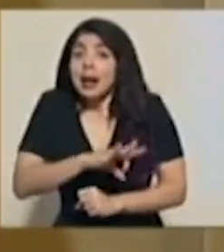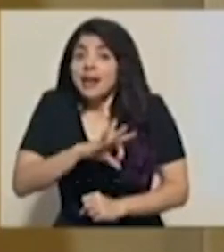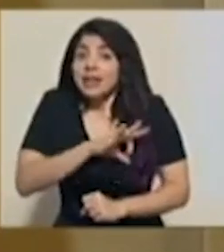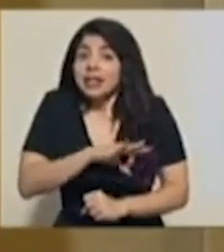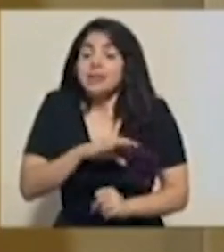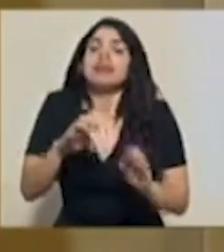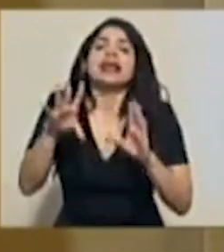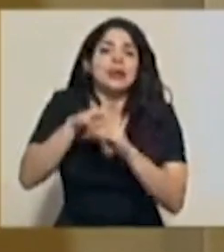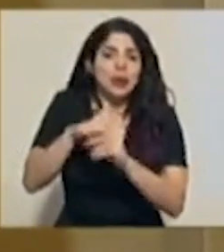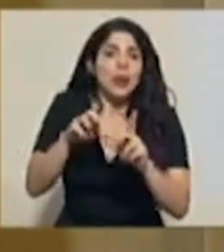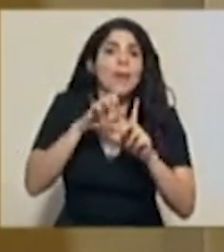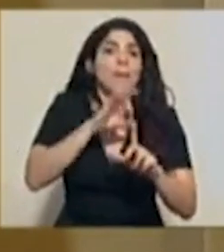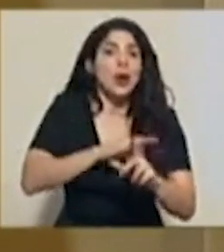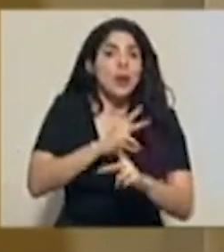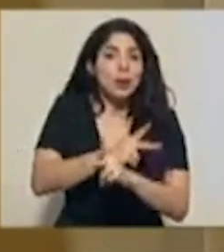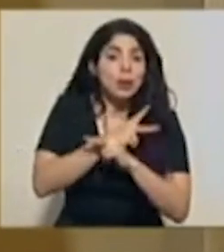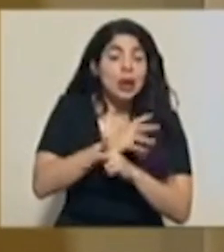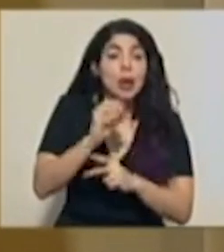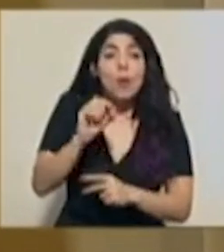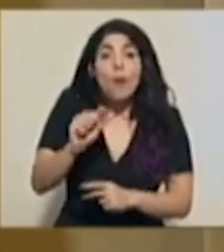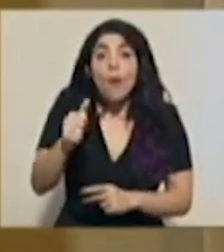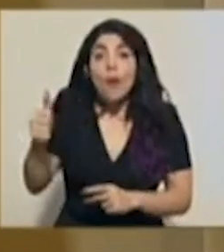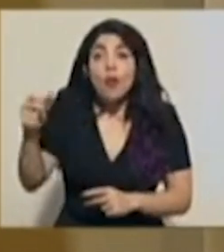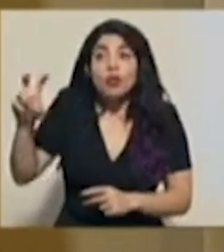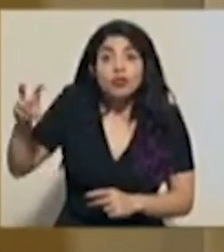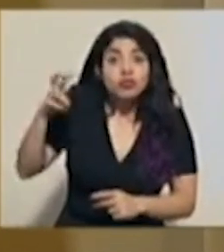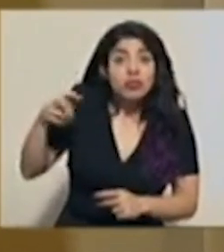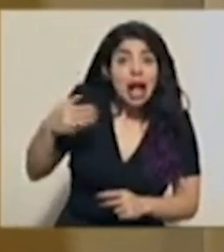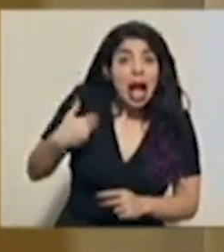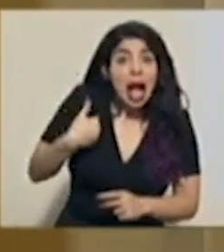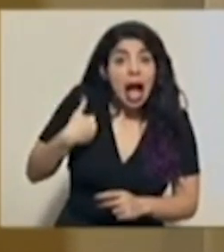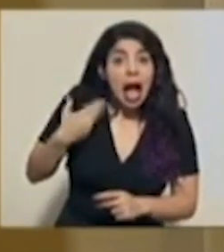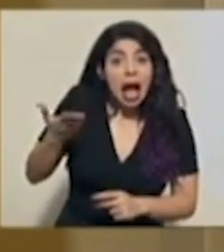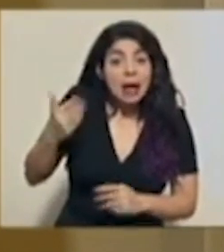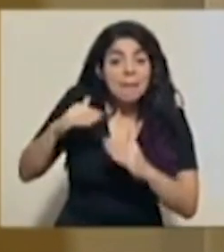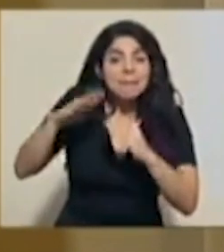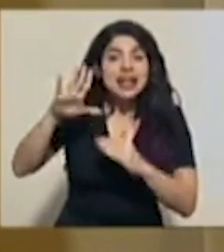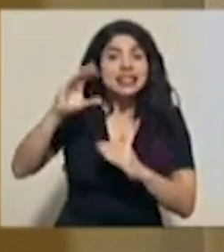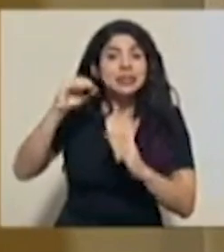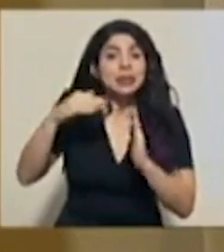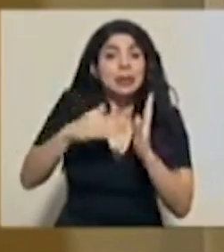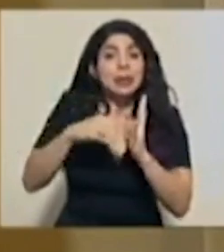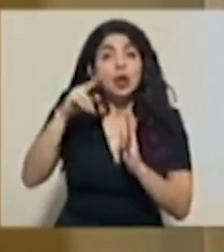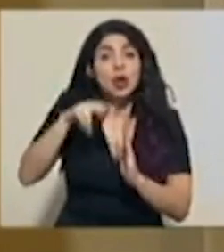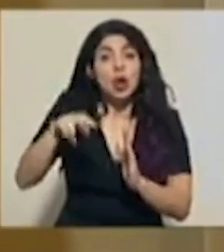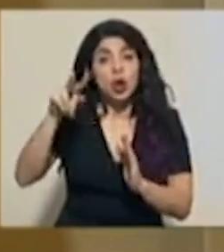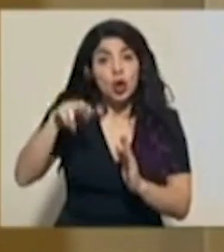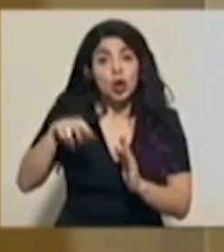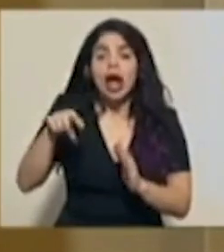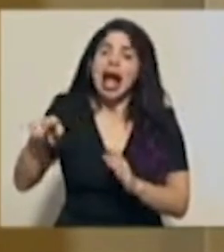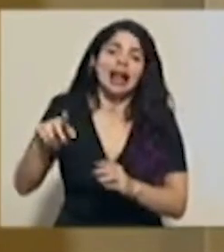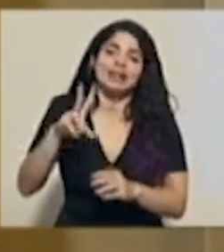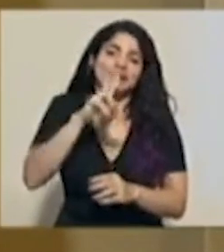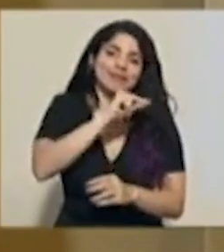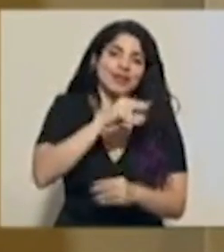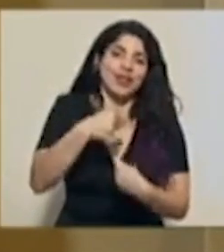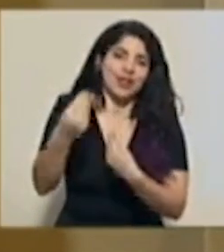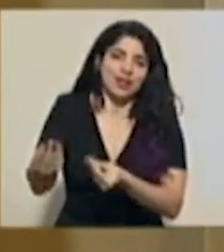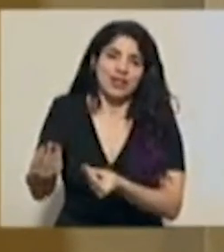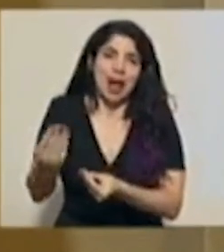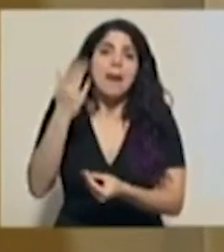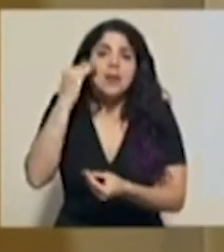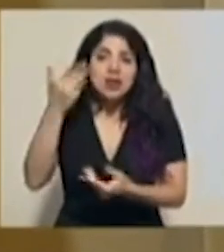el bono proteger u otras transferencias superiores a los 50 mil colones que estarán excluidas porque ya tienen